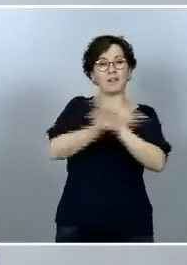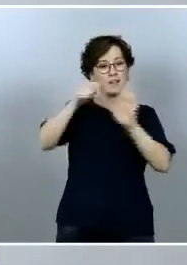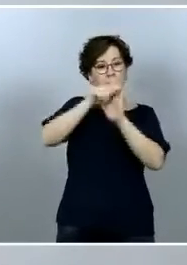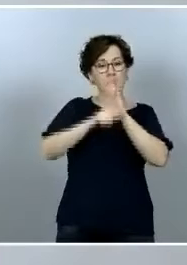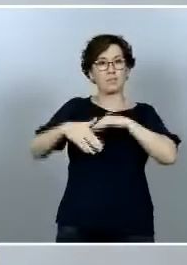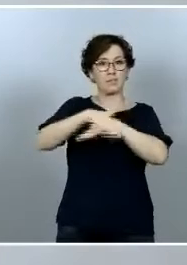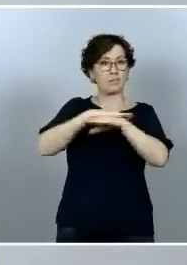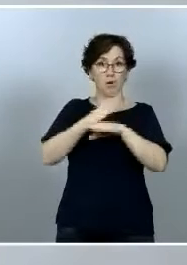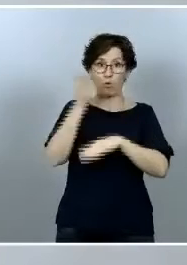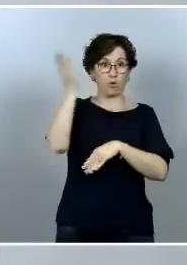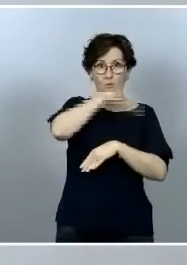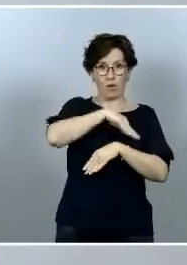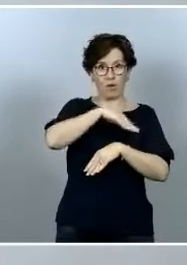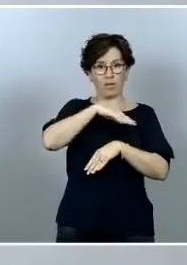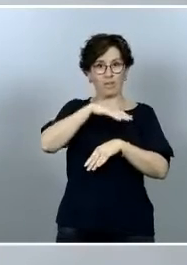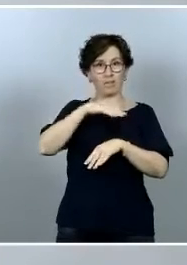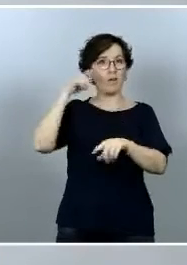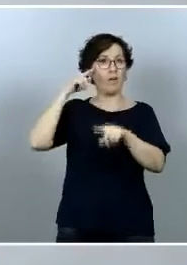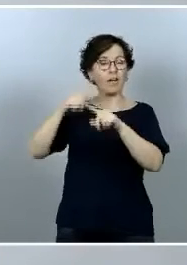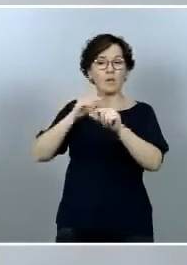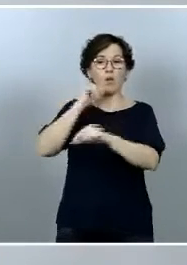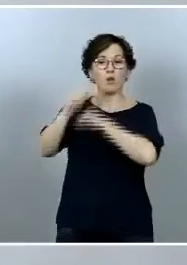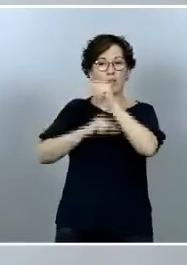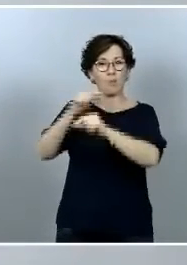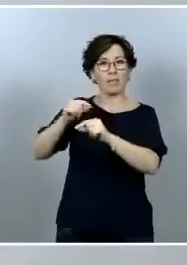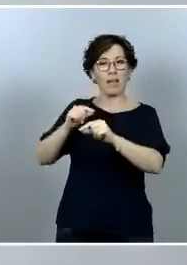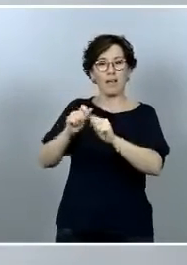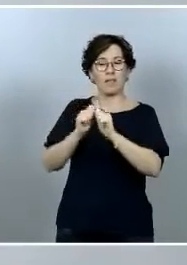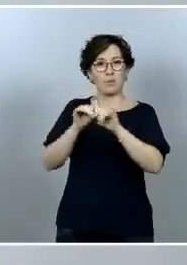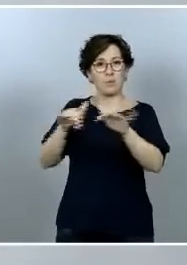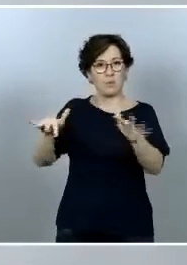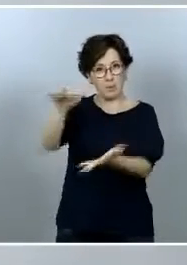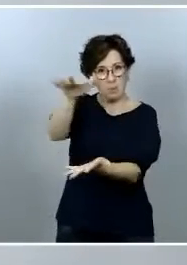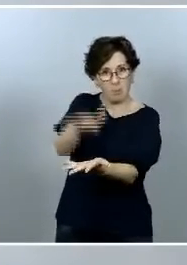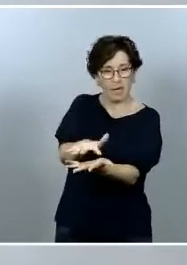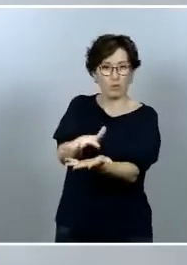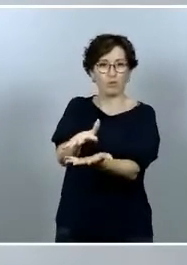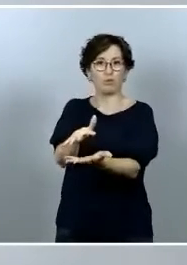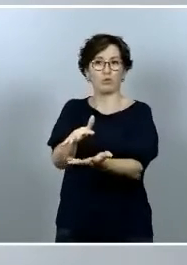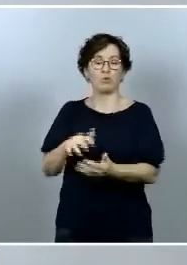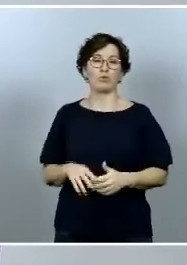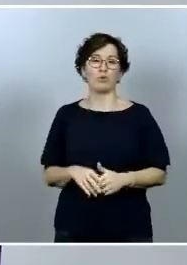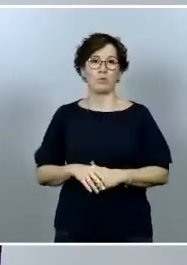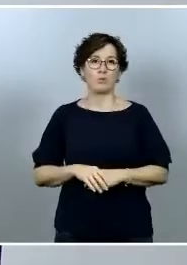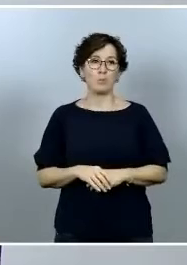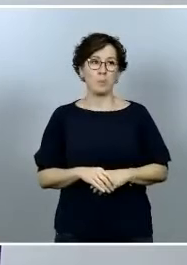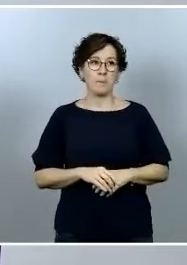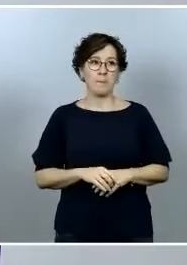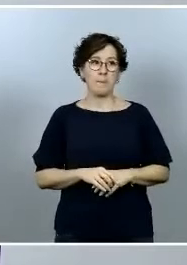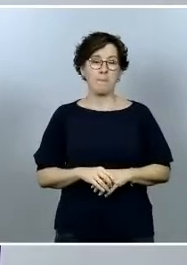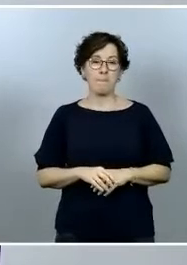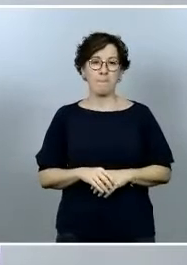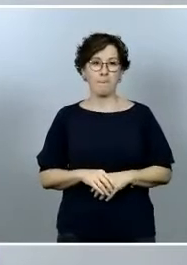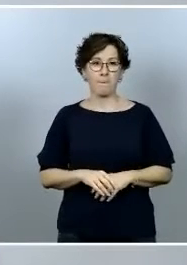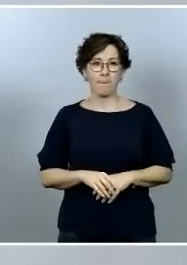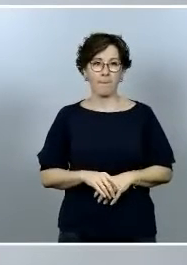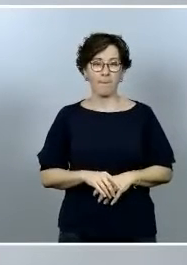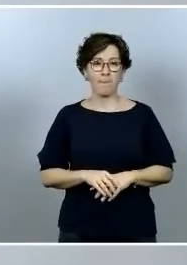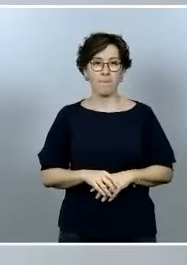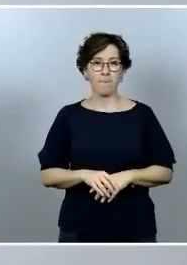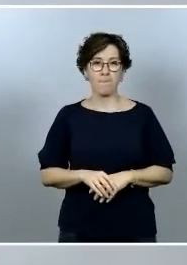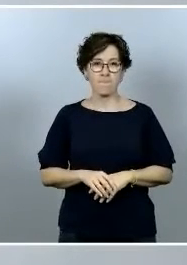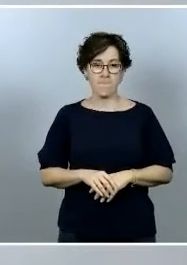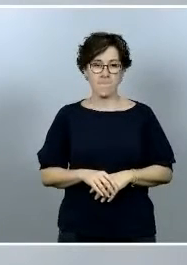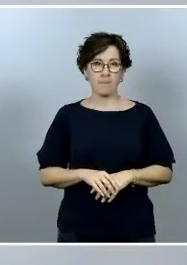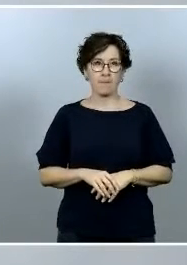la carga de contaminantes de sustancias contaminantes que llegan al mar en línea con todo esto desde hace